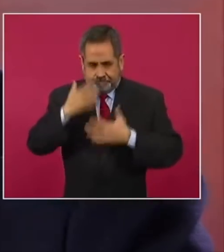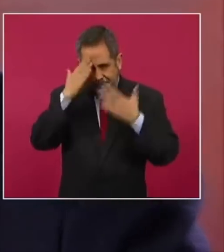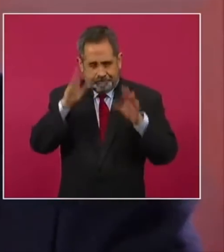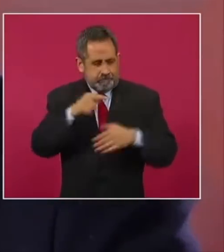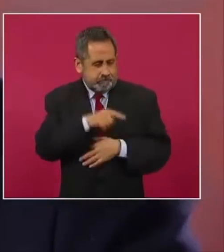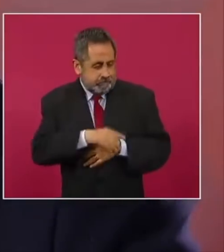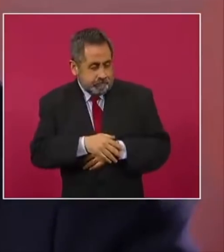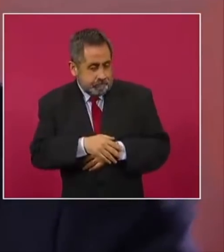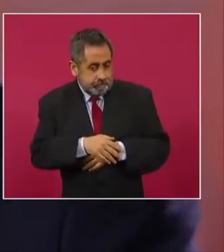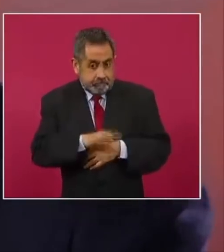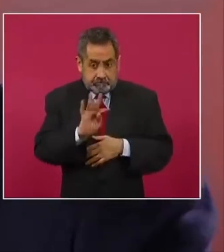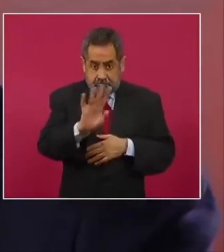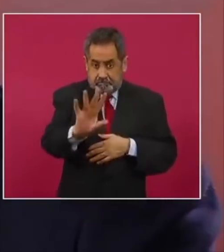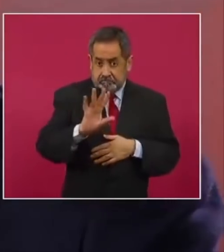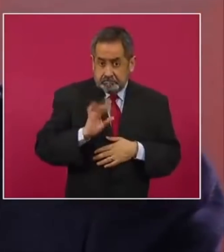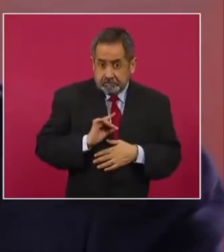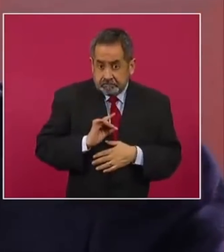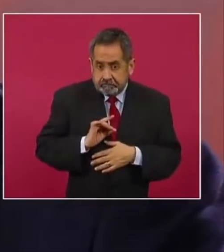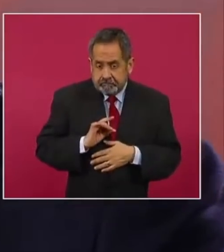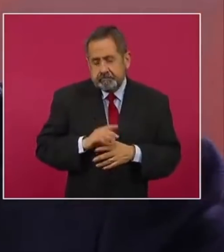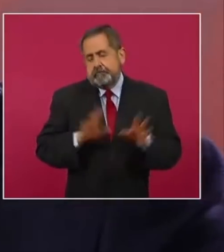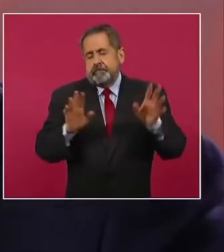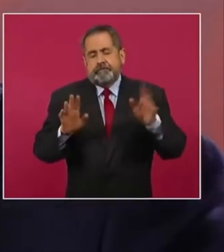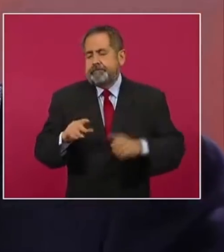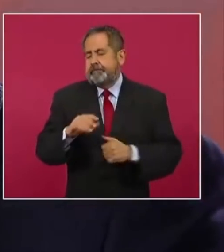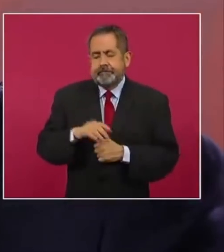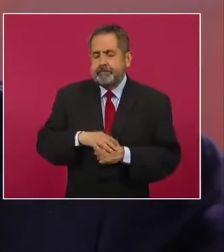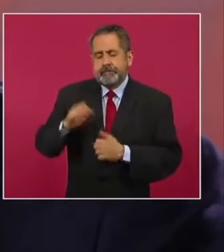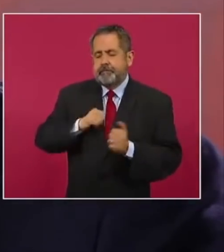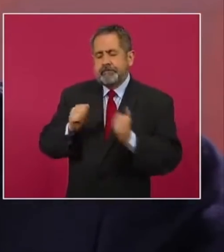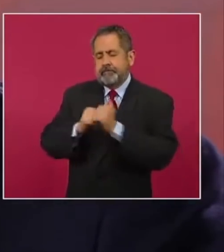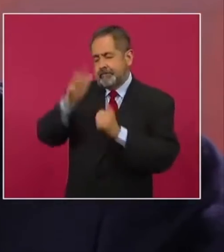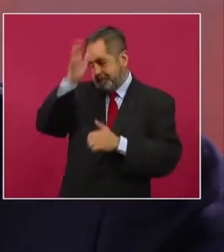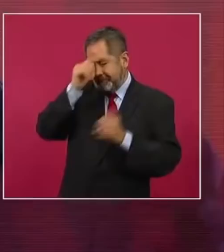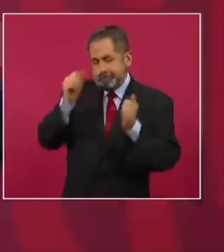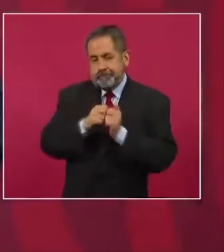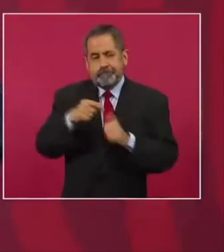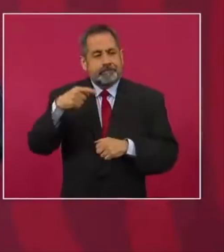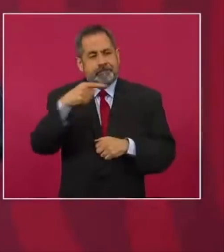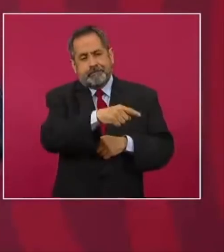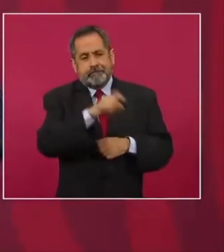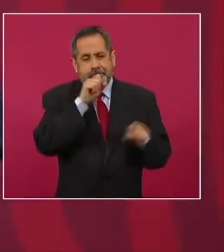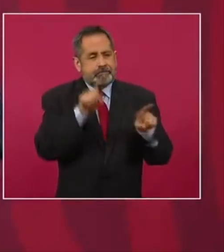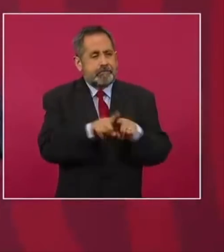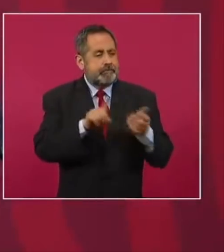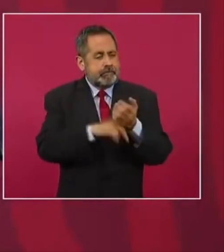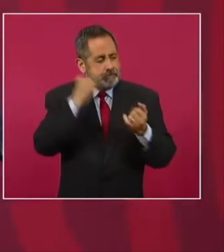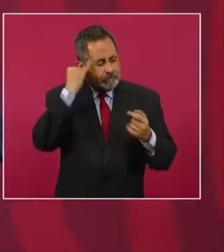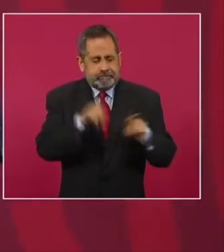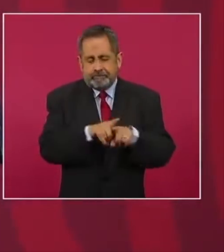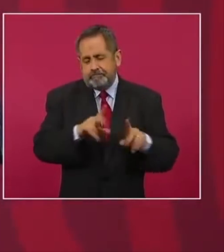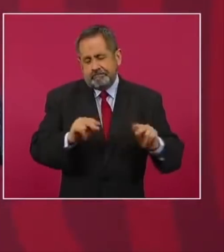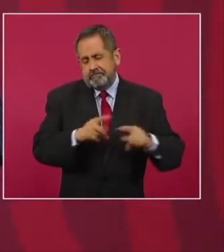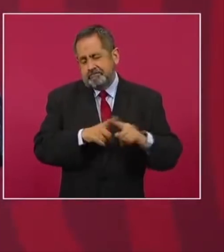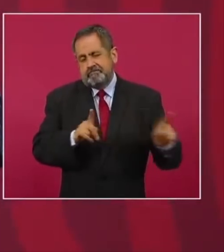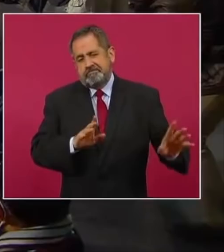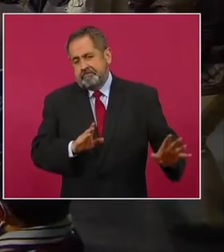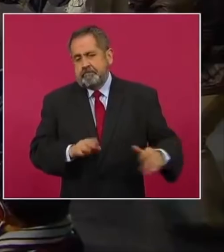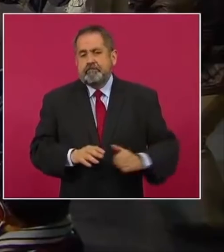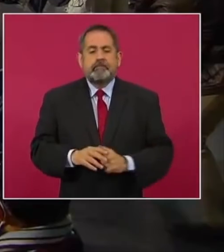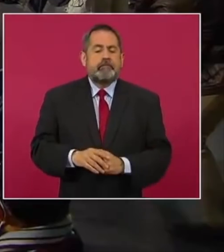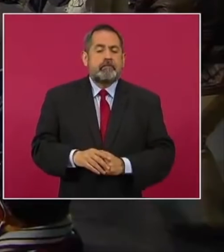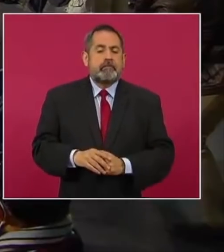pero en todo caso con lo que me menciona, pues desde luego que no compartimos una expresión de ese tipo. Y por último,